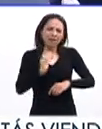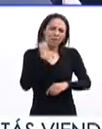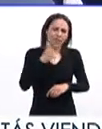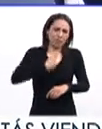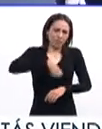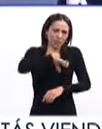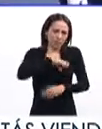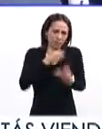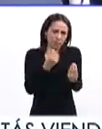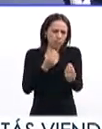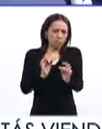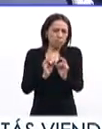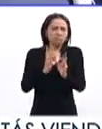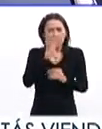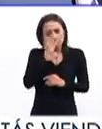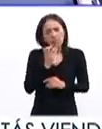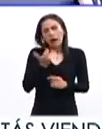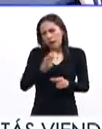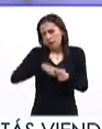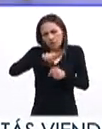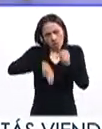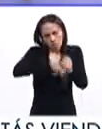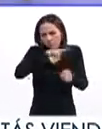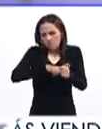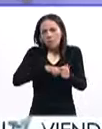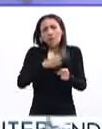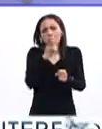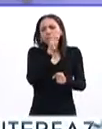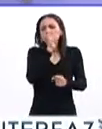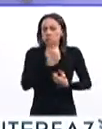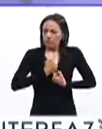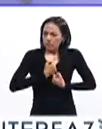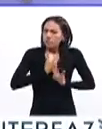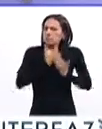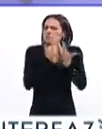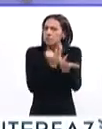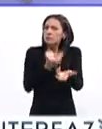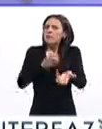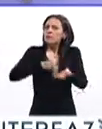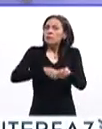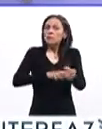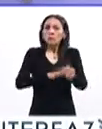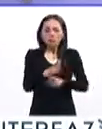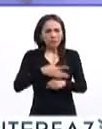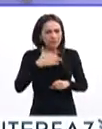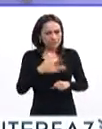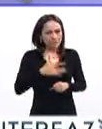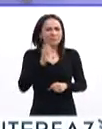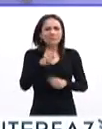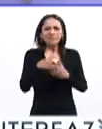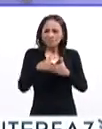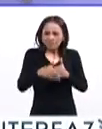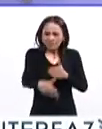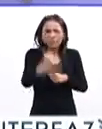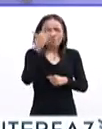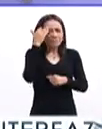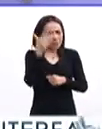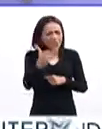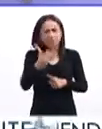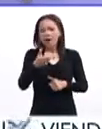y es importante que las personas expresen lo que sienten, que se den tiempo para tener que pasar esto que es inevitable,